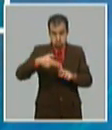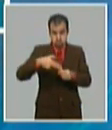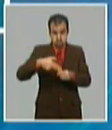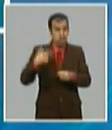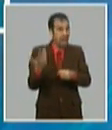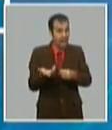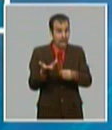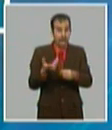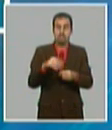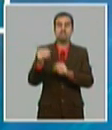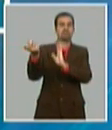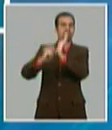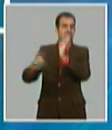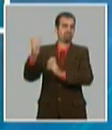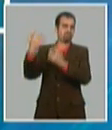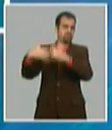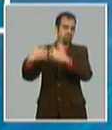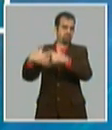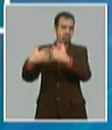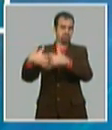.107 gigawatts hora